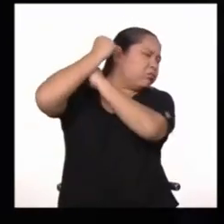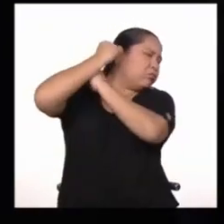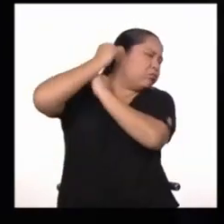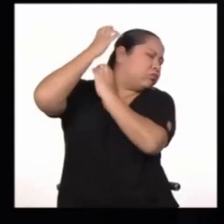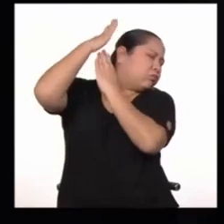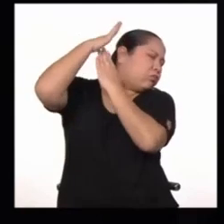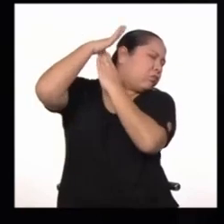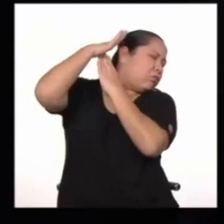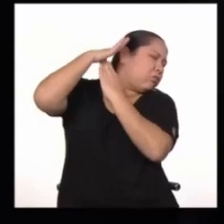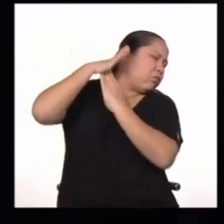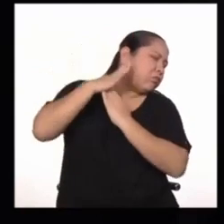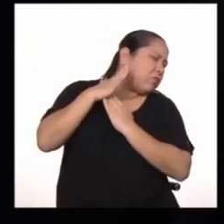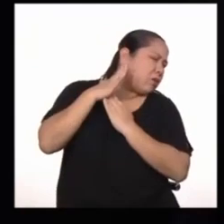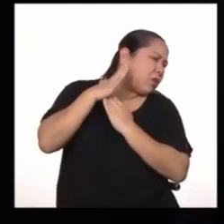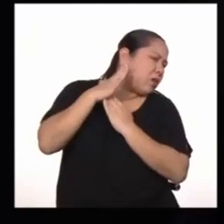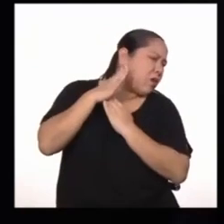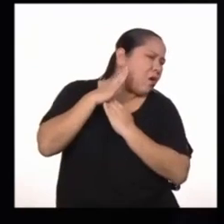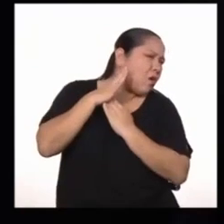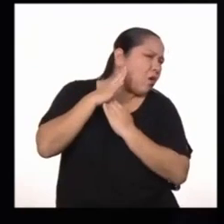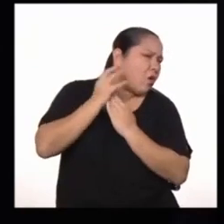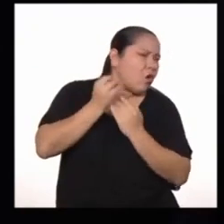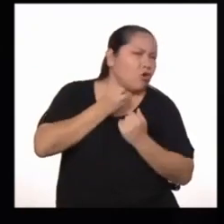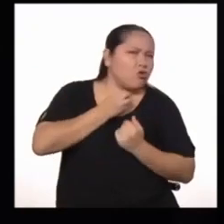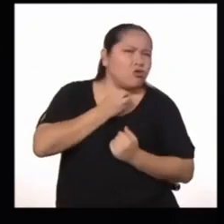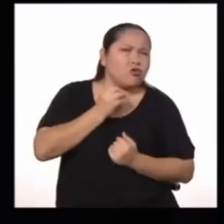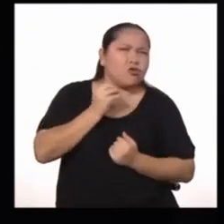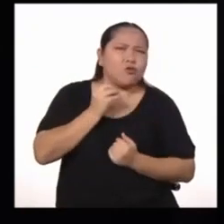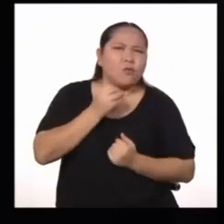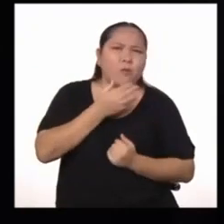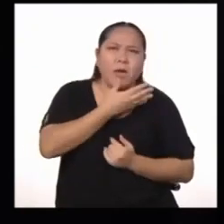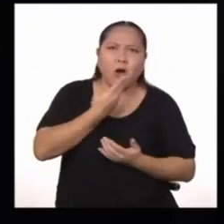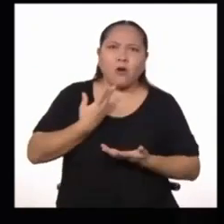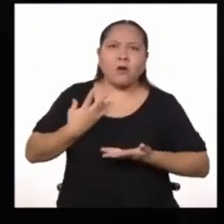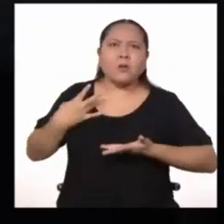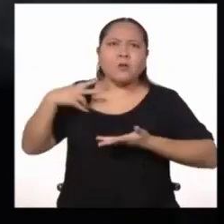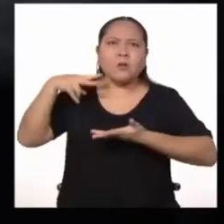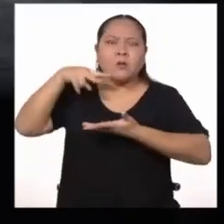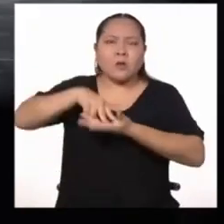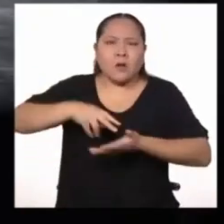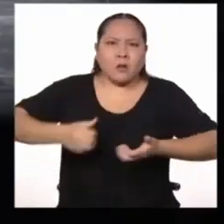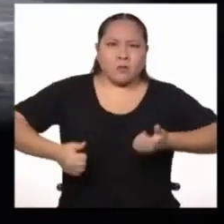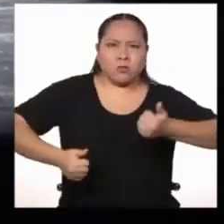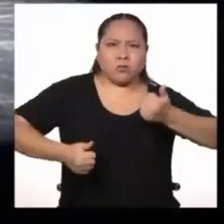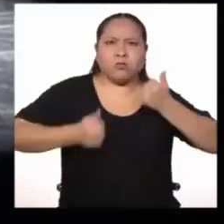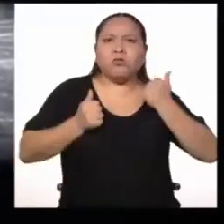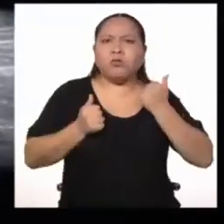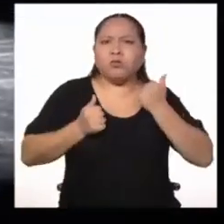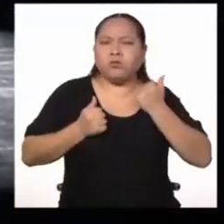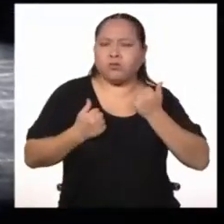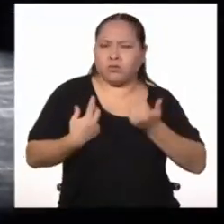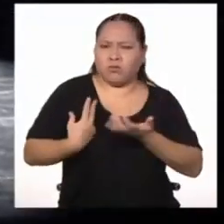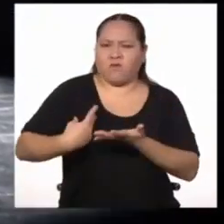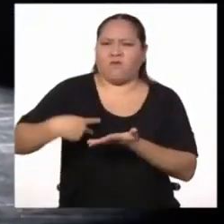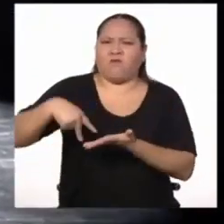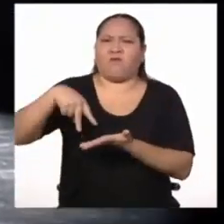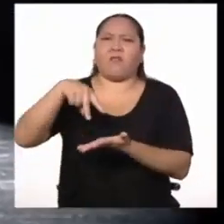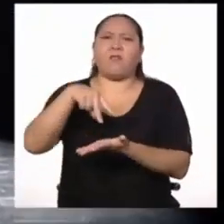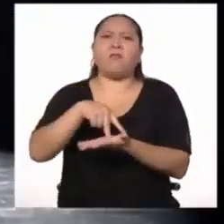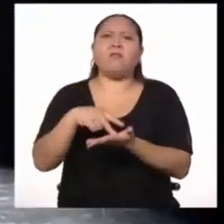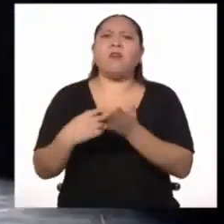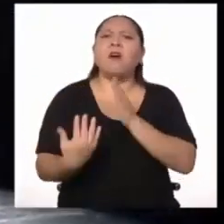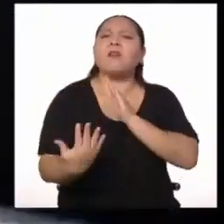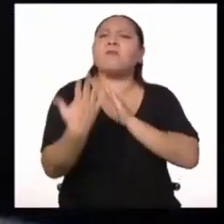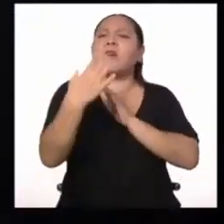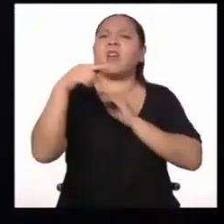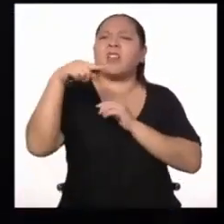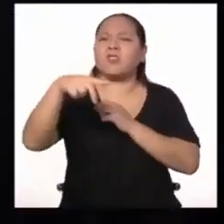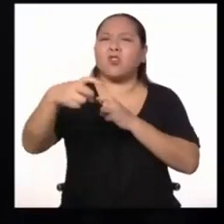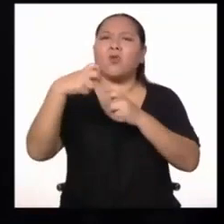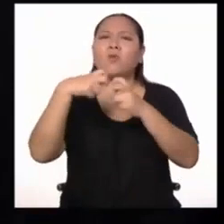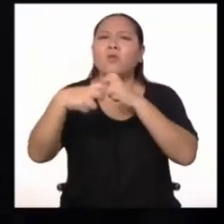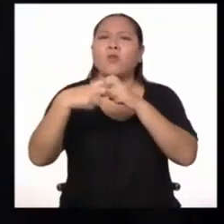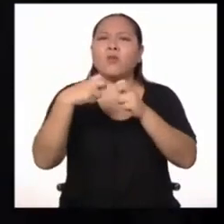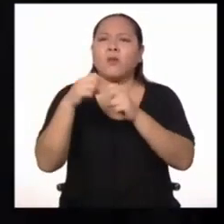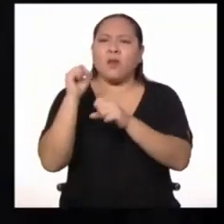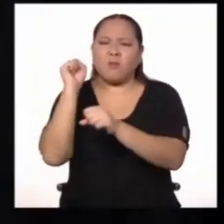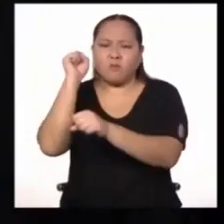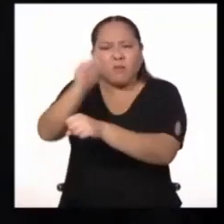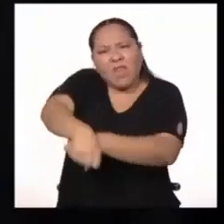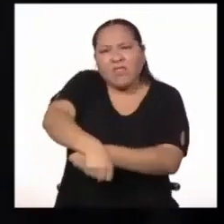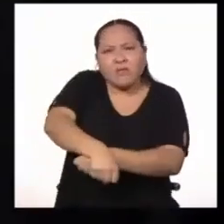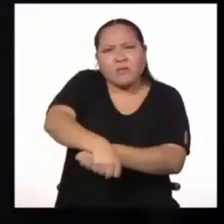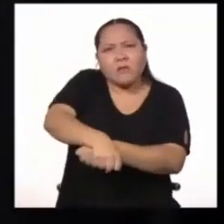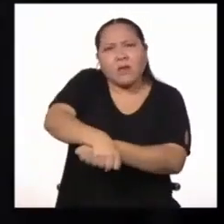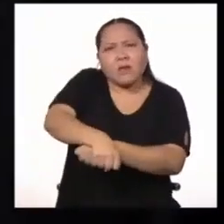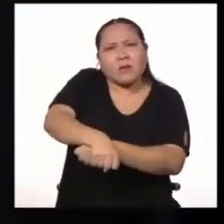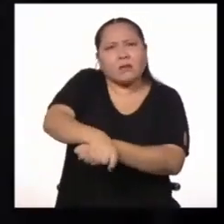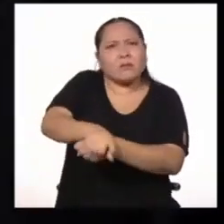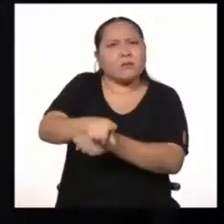¿O tomar las armas contra un océano de calamidades y haciéndoles frente, acabar con ellas,